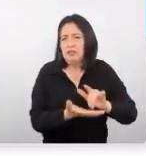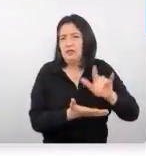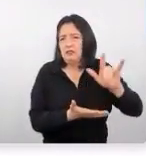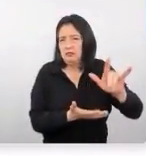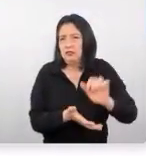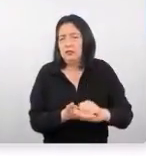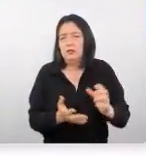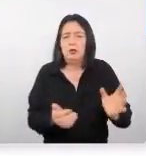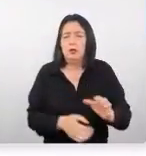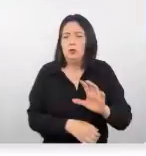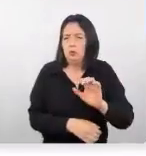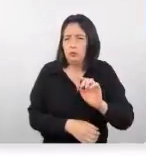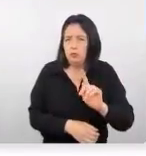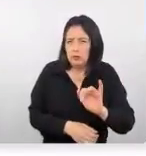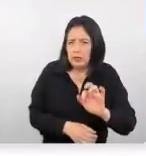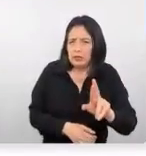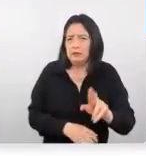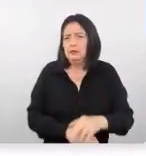Funar,